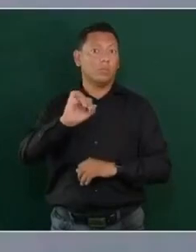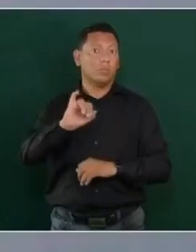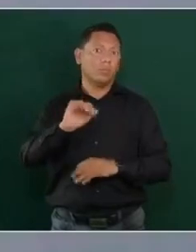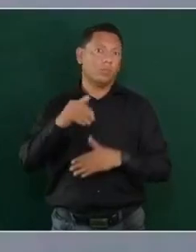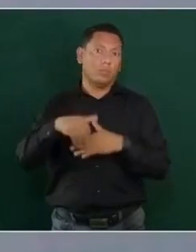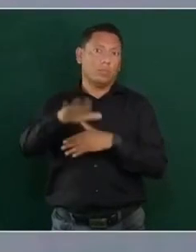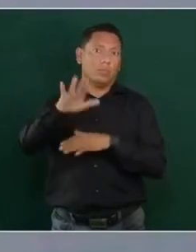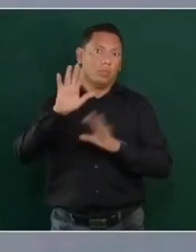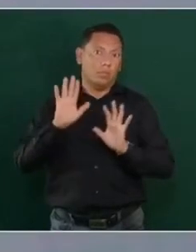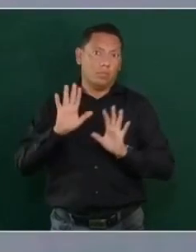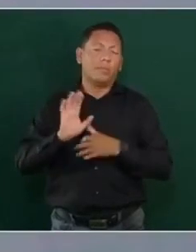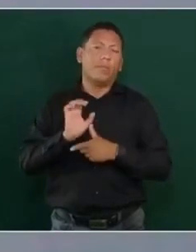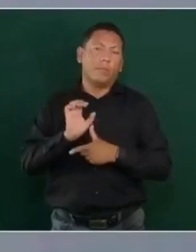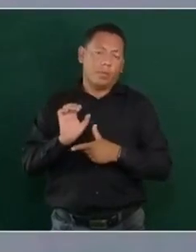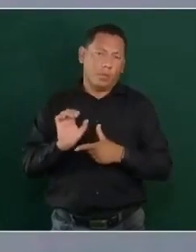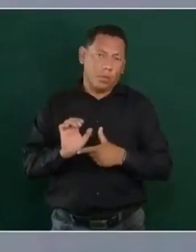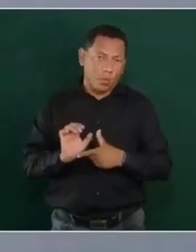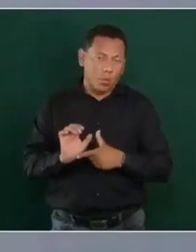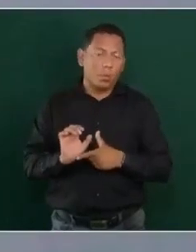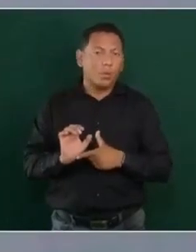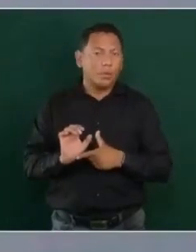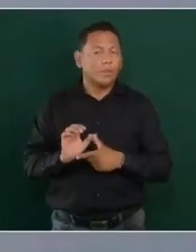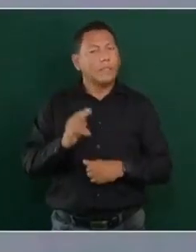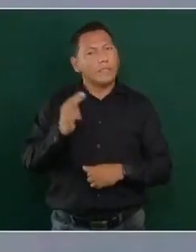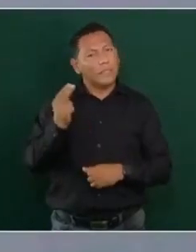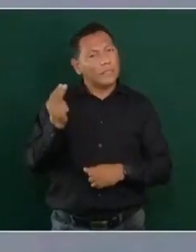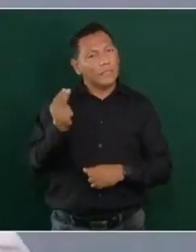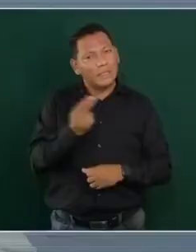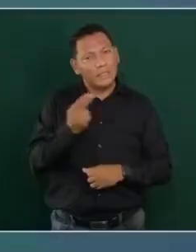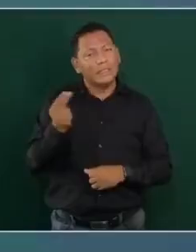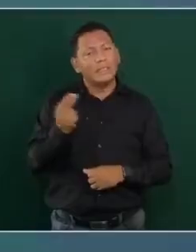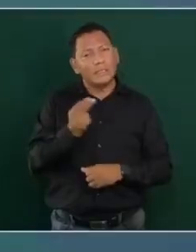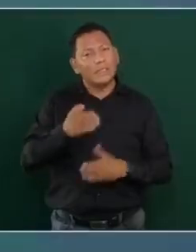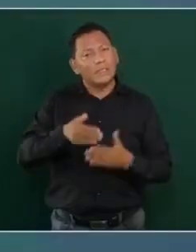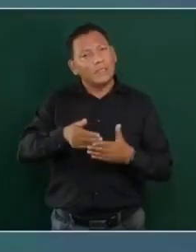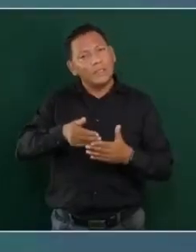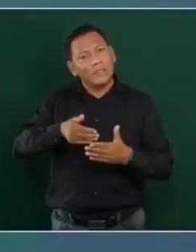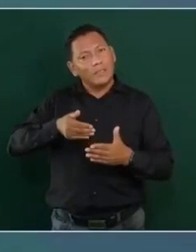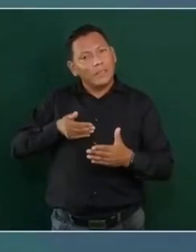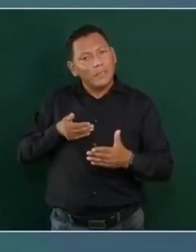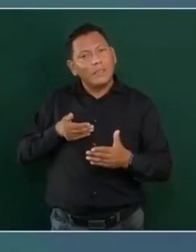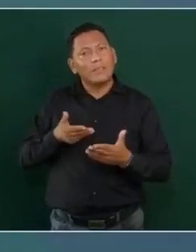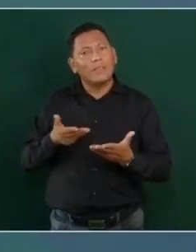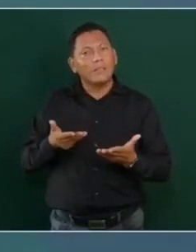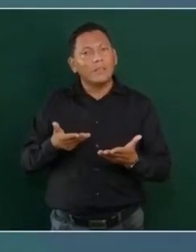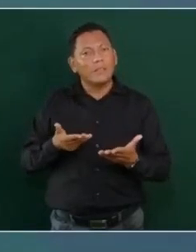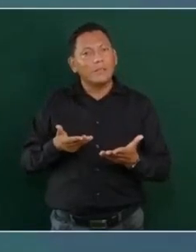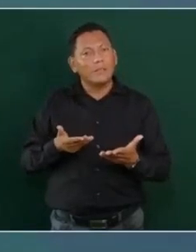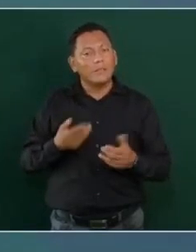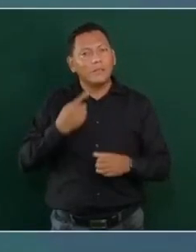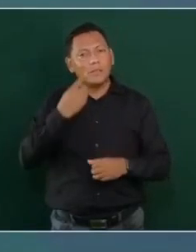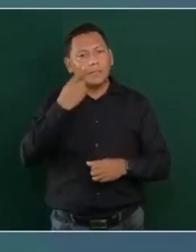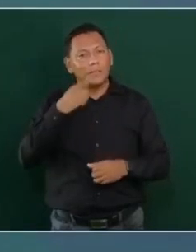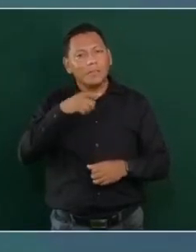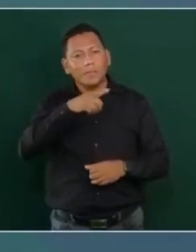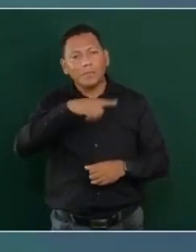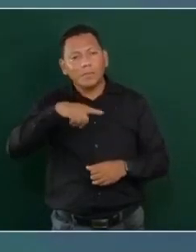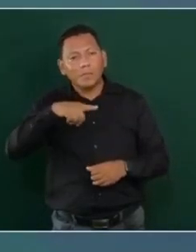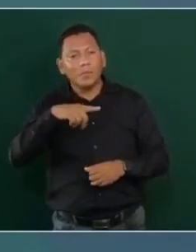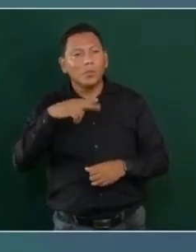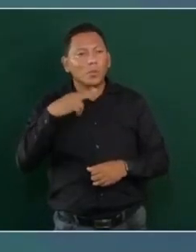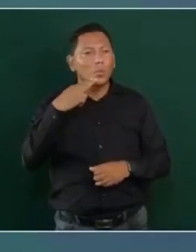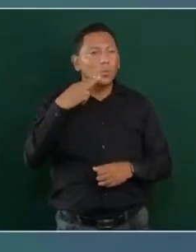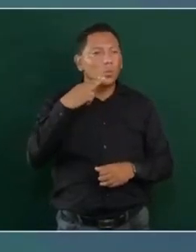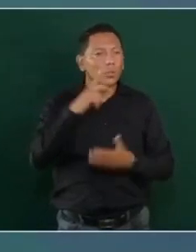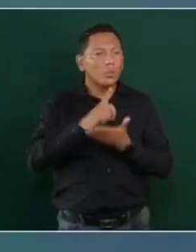Entonces, lo que hay que buscar es que no haya consumo